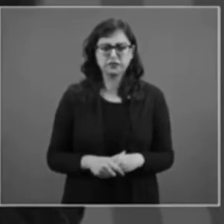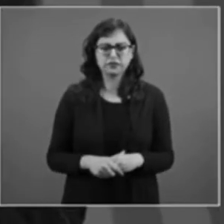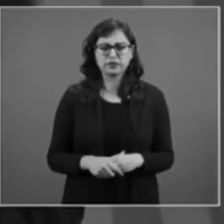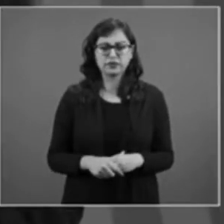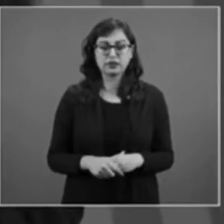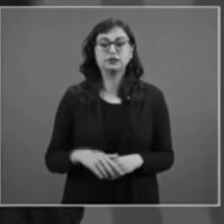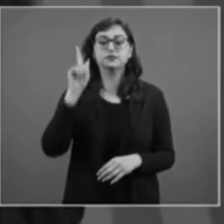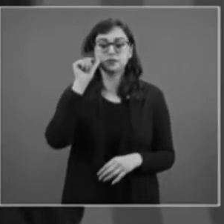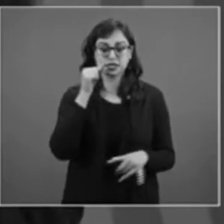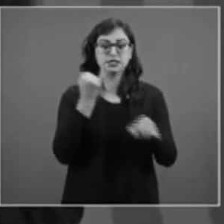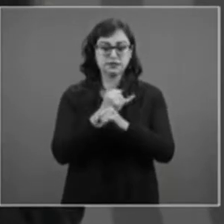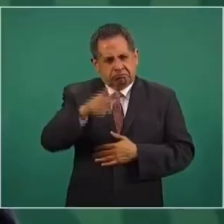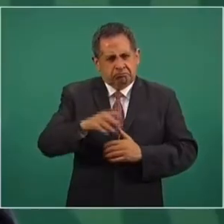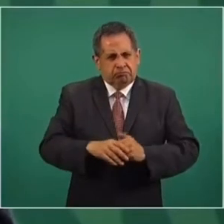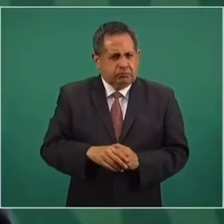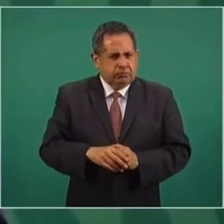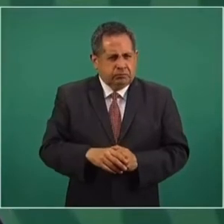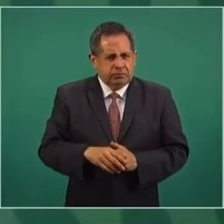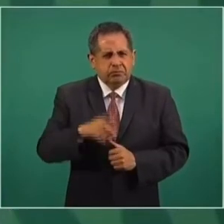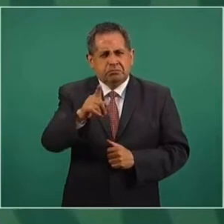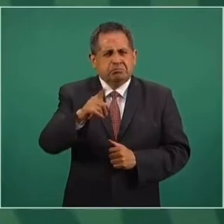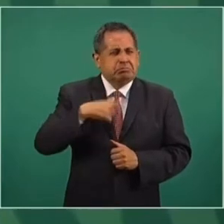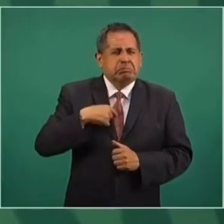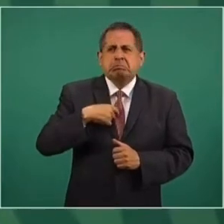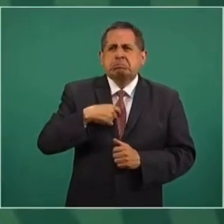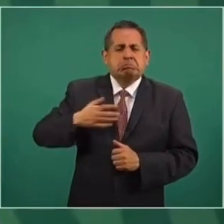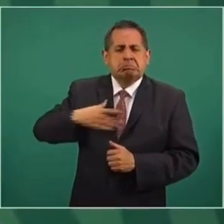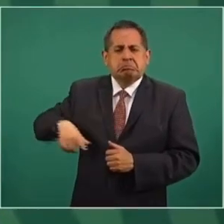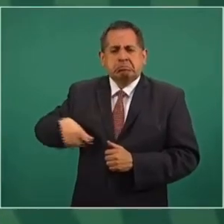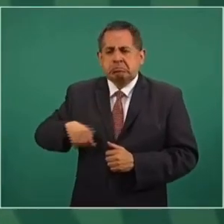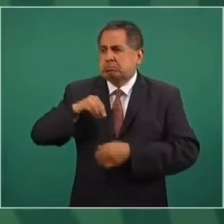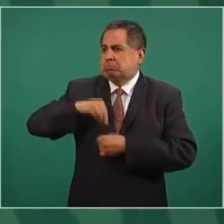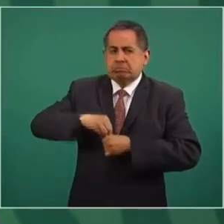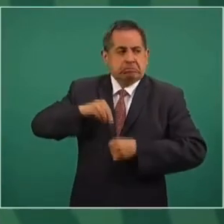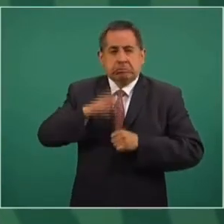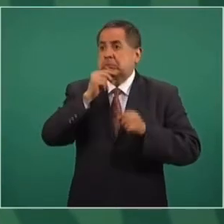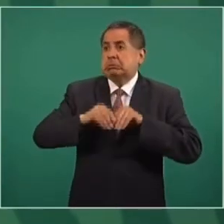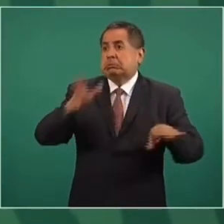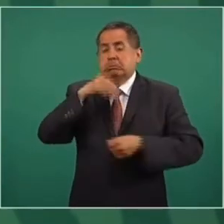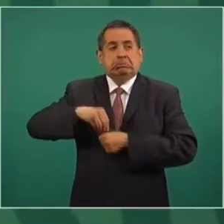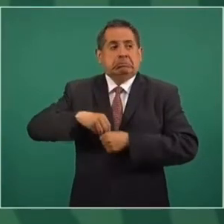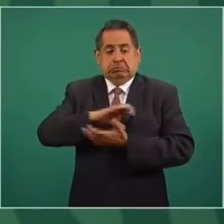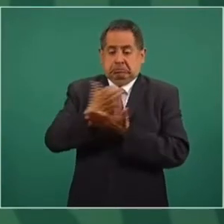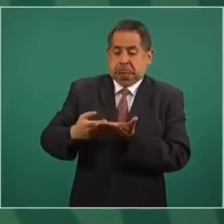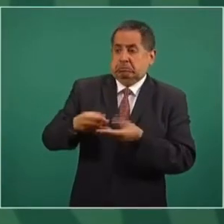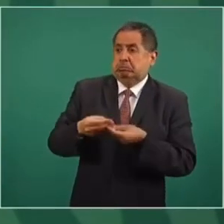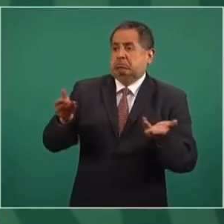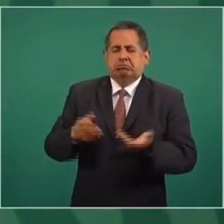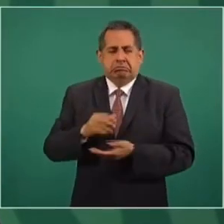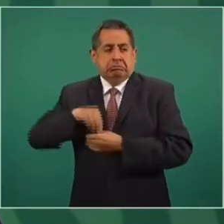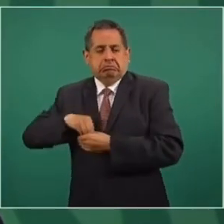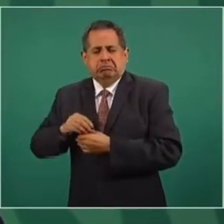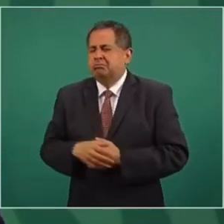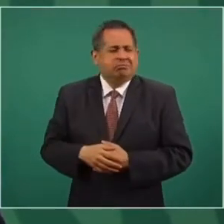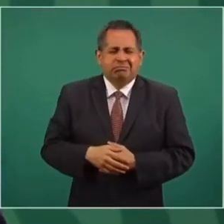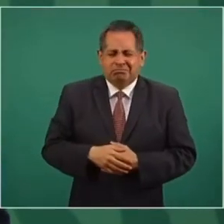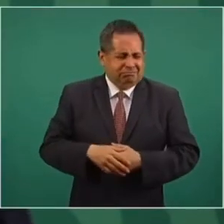el informe sobre las vacunas. Nosotros no vamos a reservar nada. Es transparencia